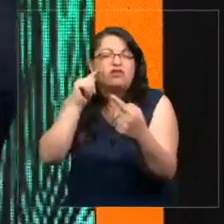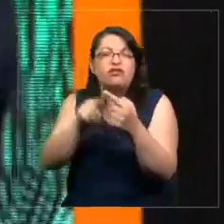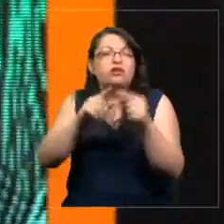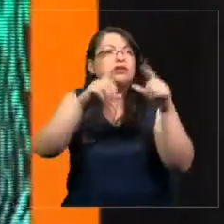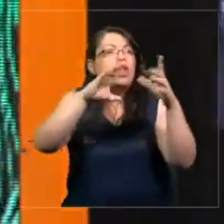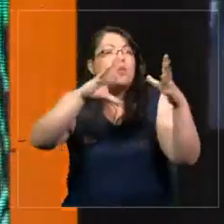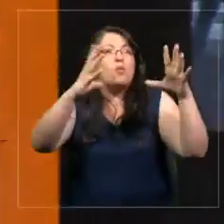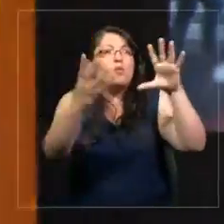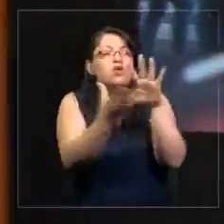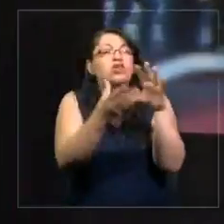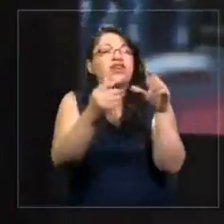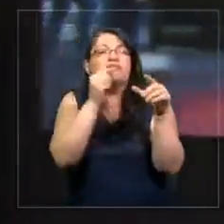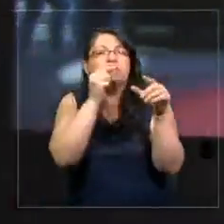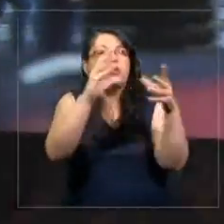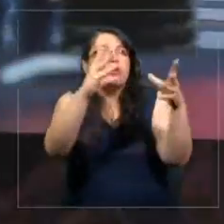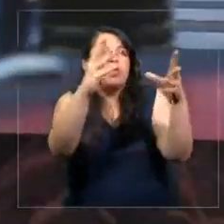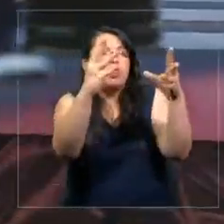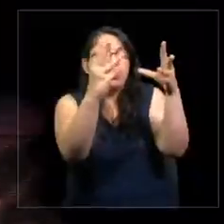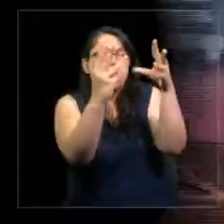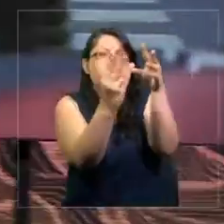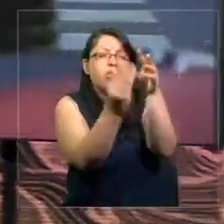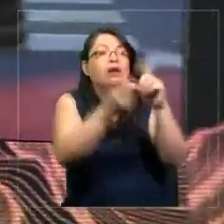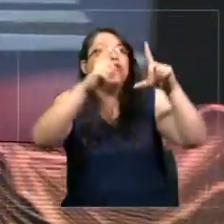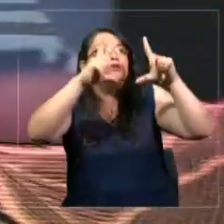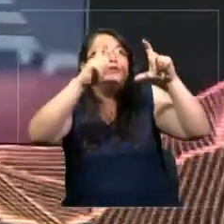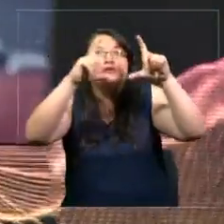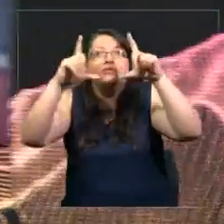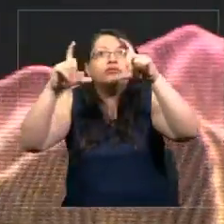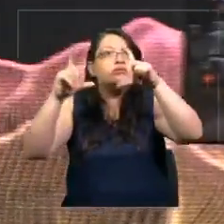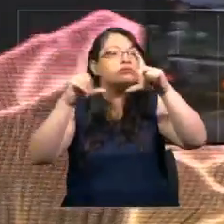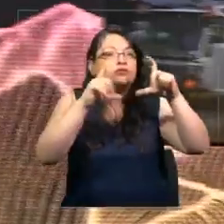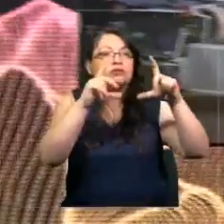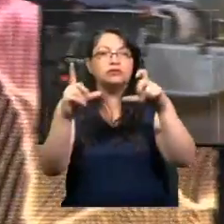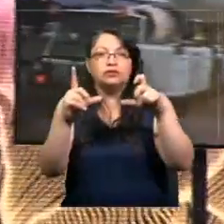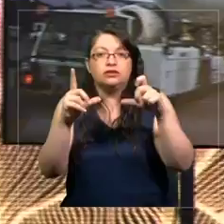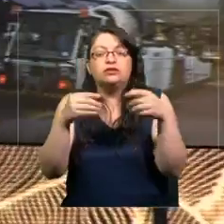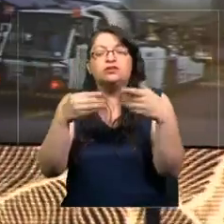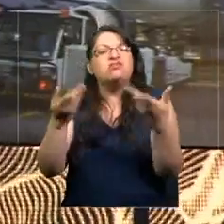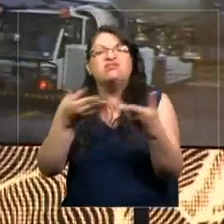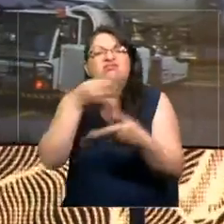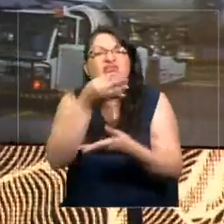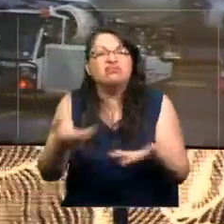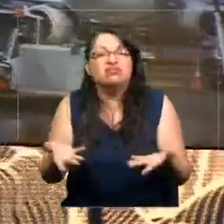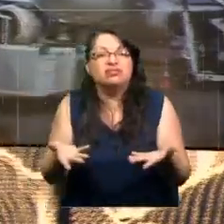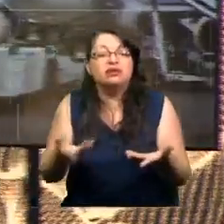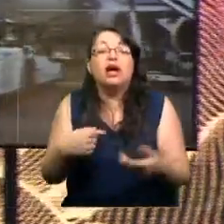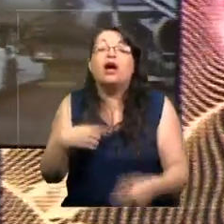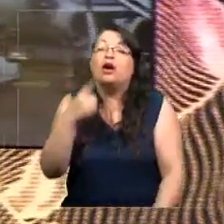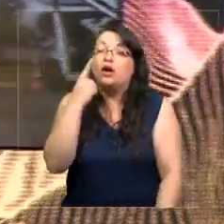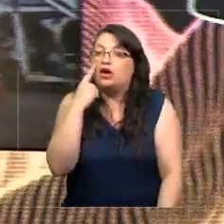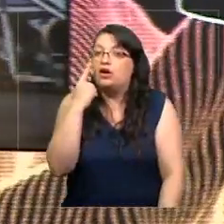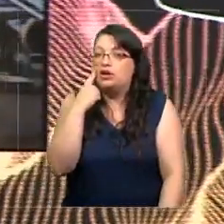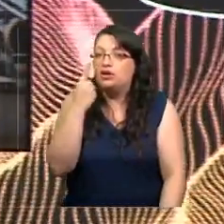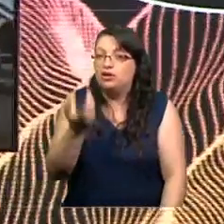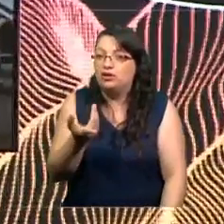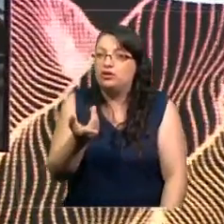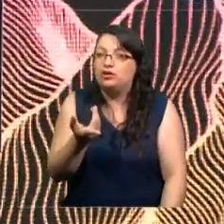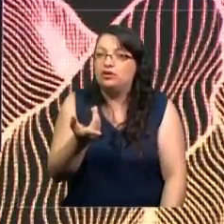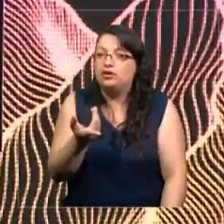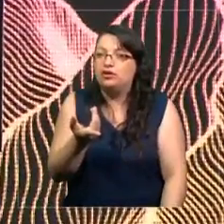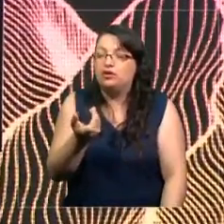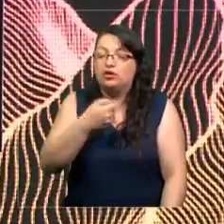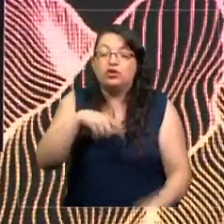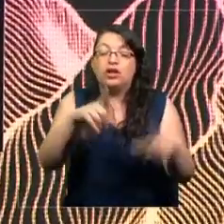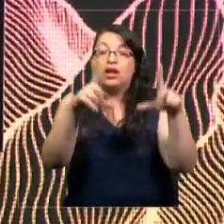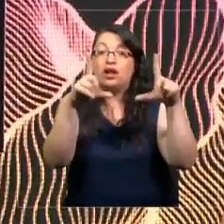mundo en vías de extinción. De alguna manera, que nos está diciendo con esto es, ojo, que lo que uno